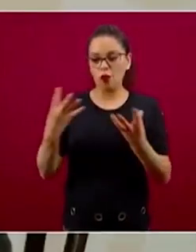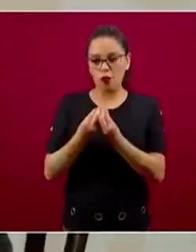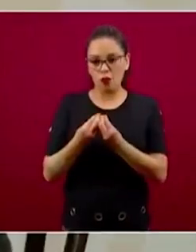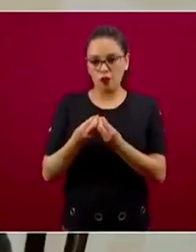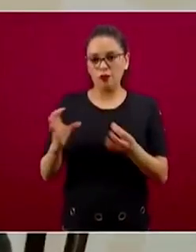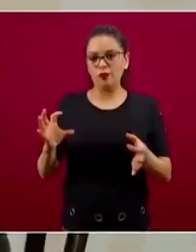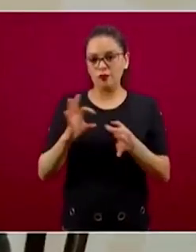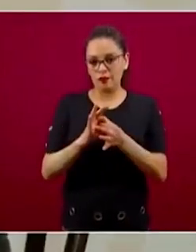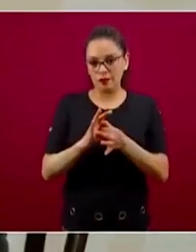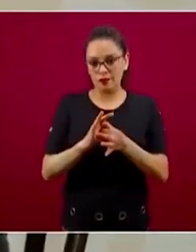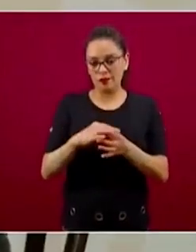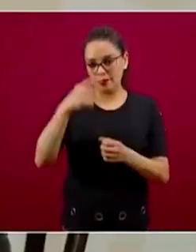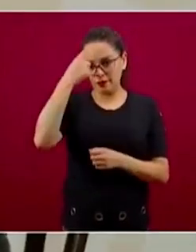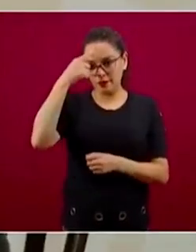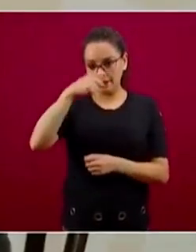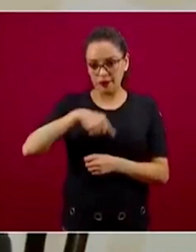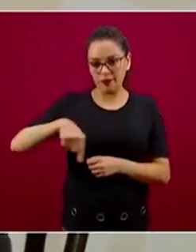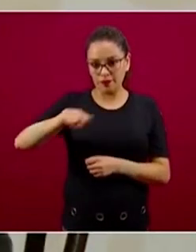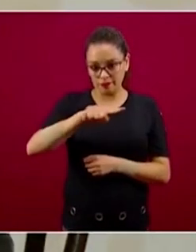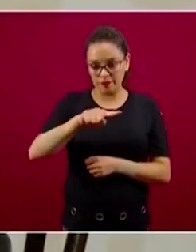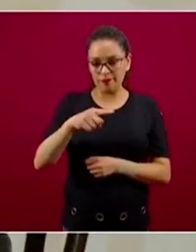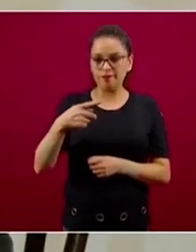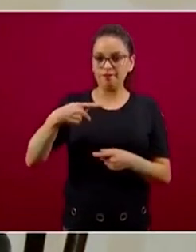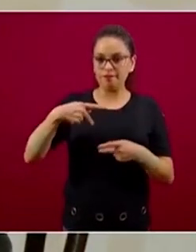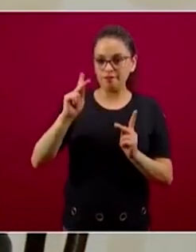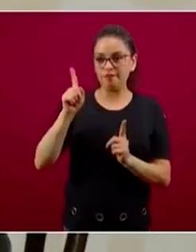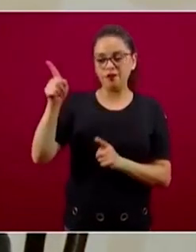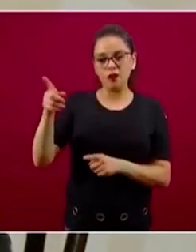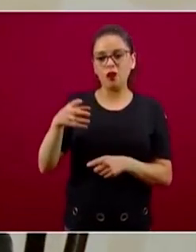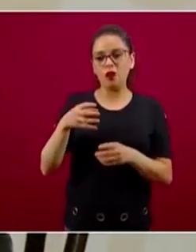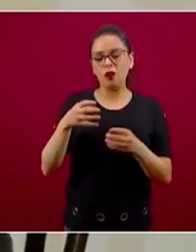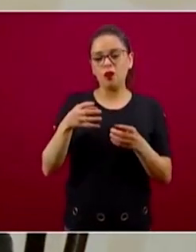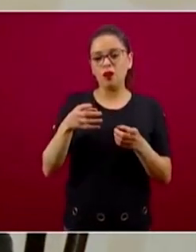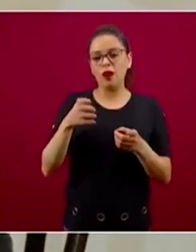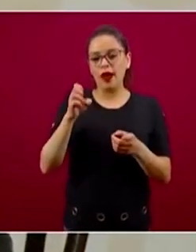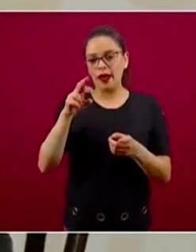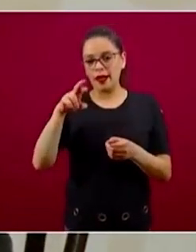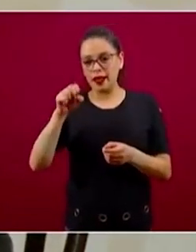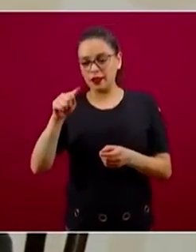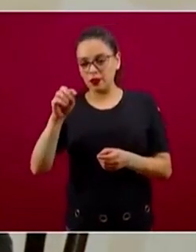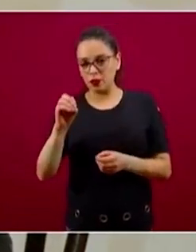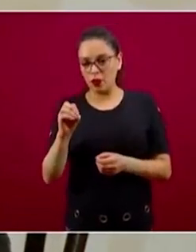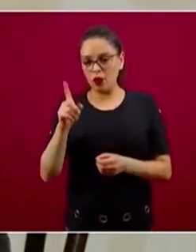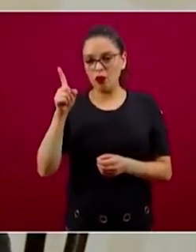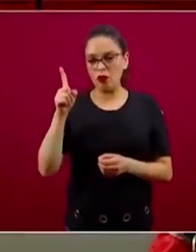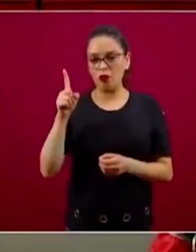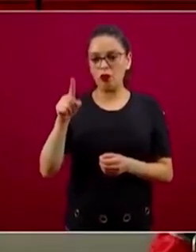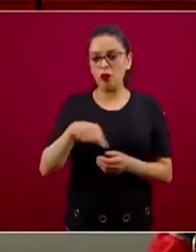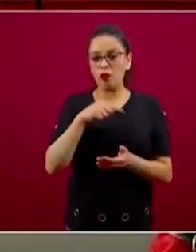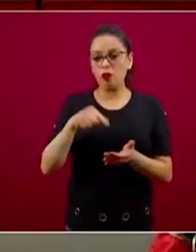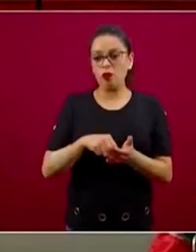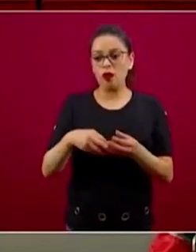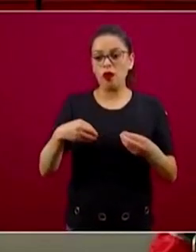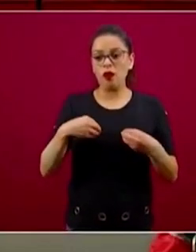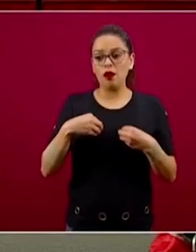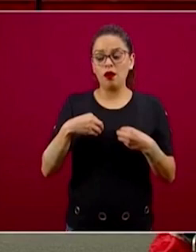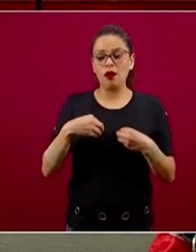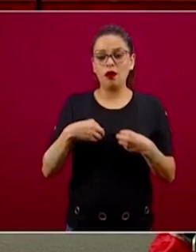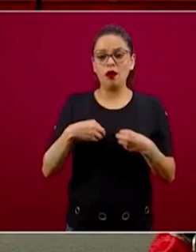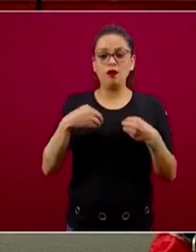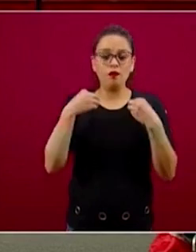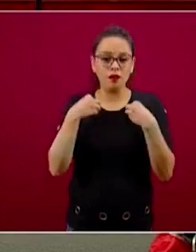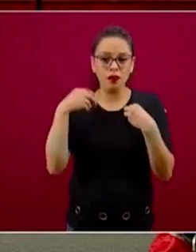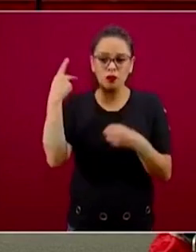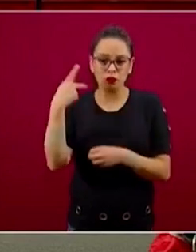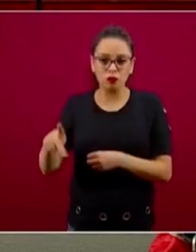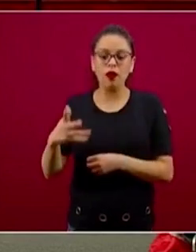participa con Movimiento 312, pero Ernesto vive también con diabetes y